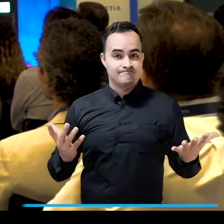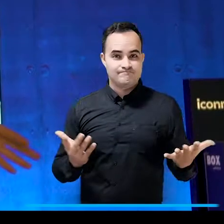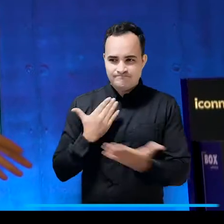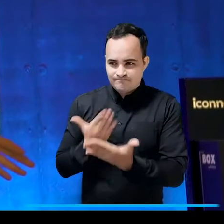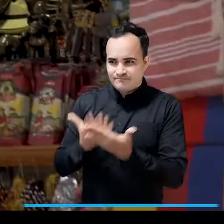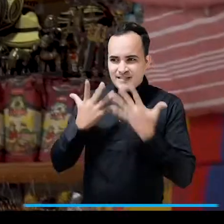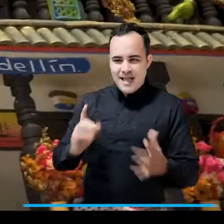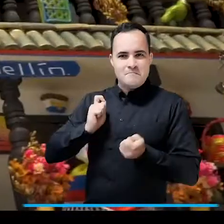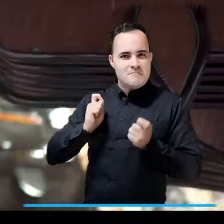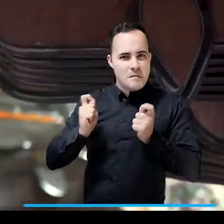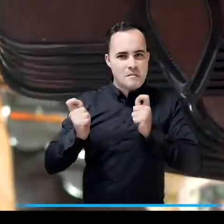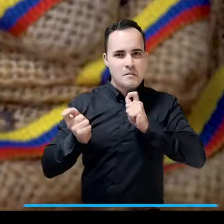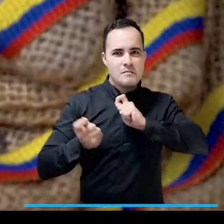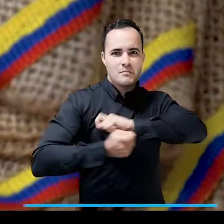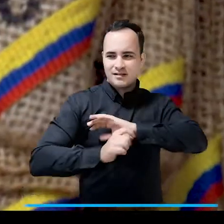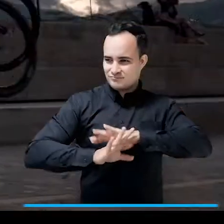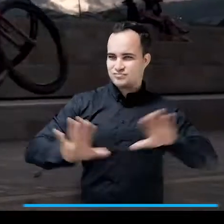Somos transformación y cambio.